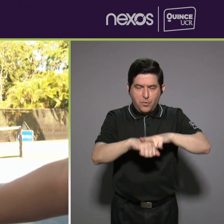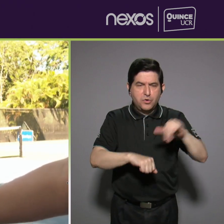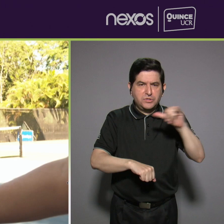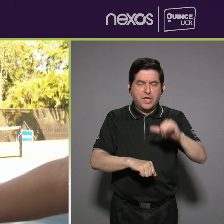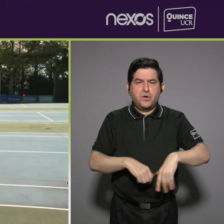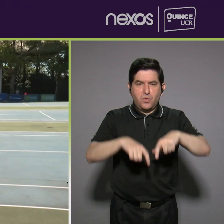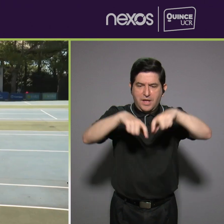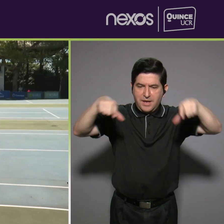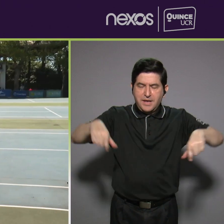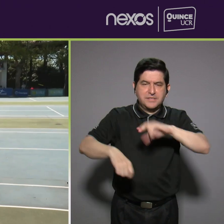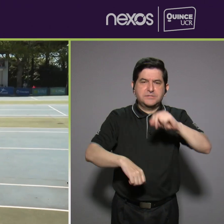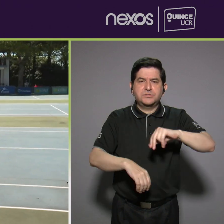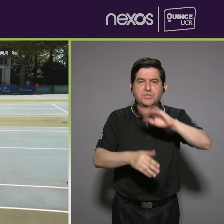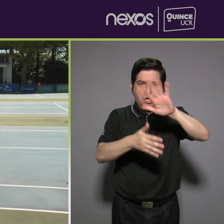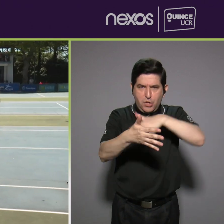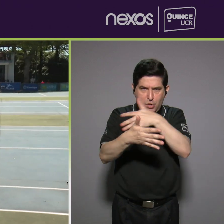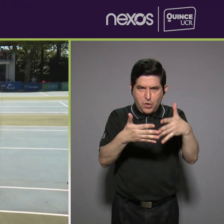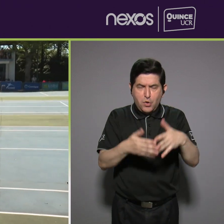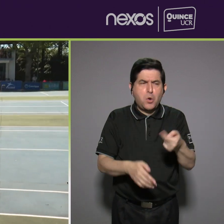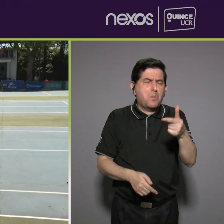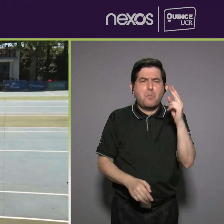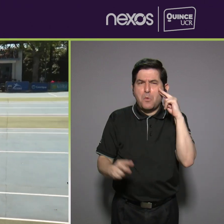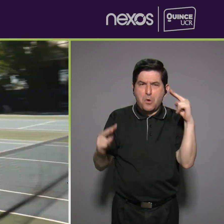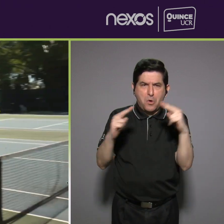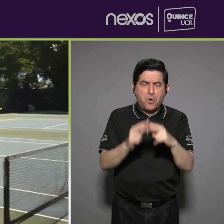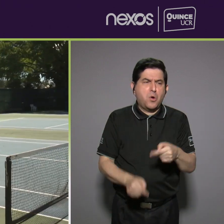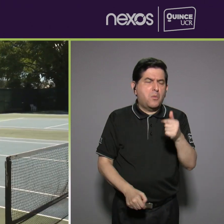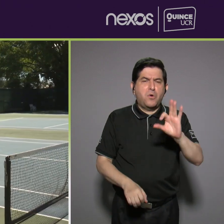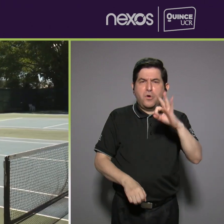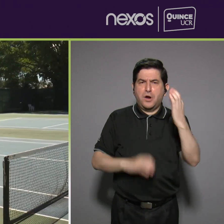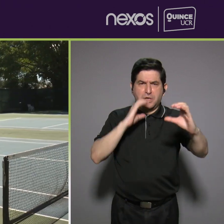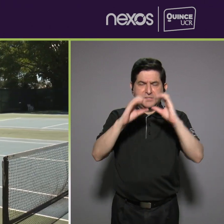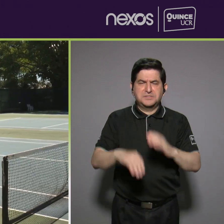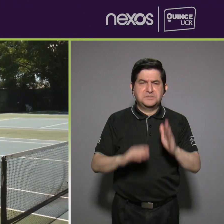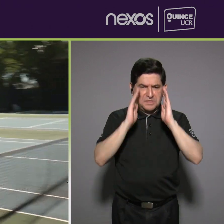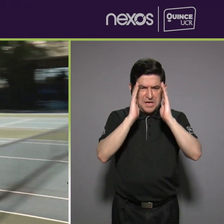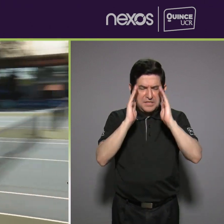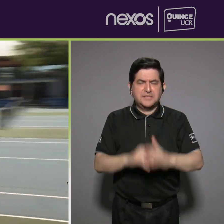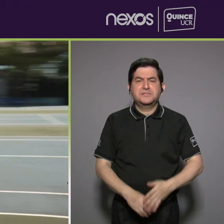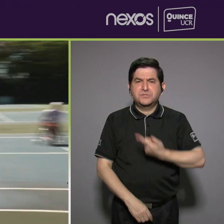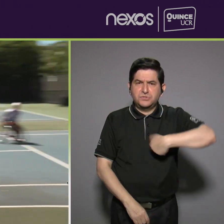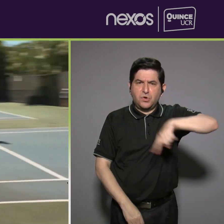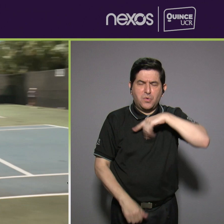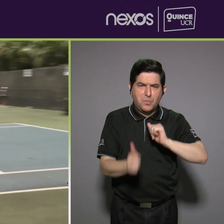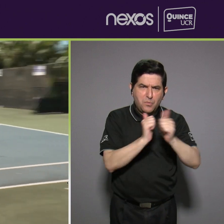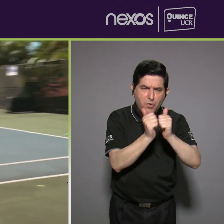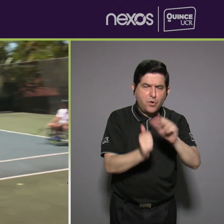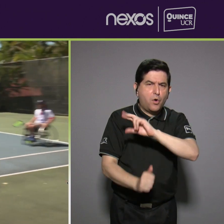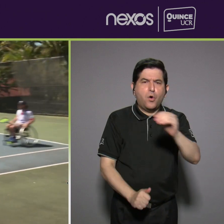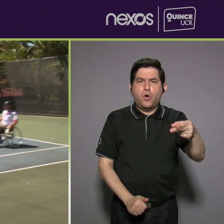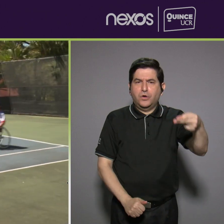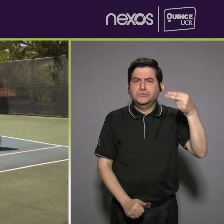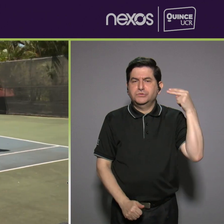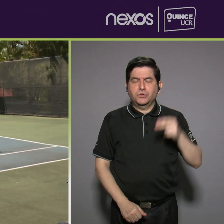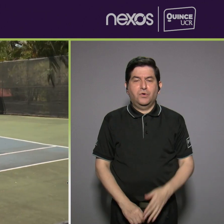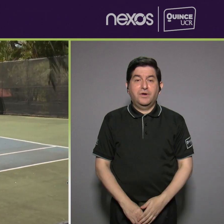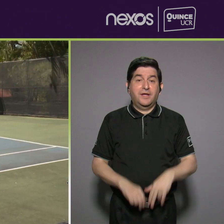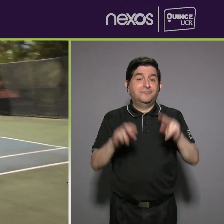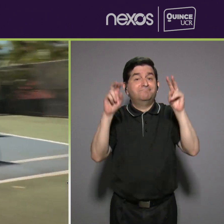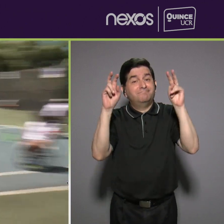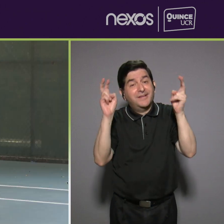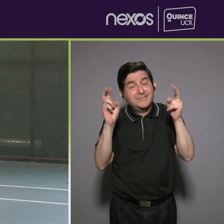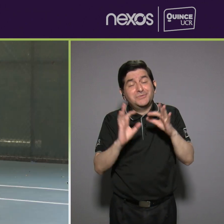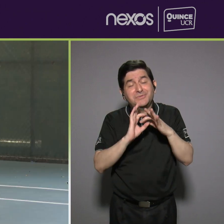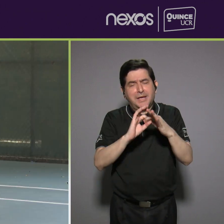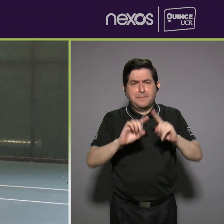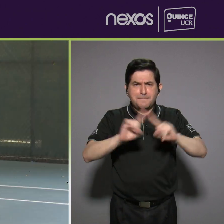horarios. Pocos nos conocen, hay pocos medios que se interesan por nuestro deporte, por nuestras historias. Entonces, siempre es un tema, pero